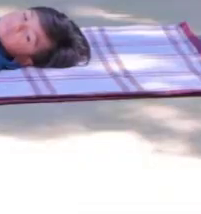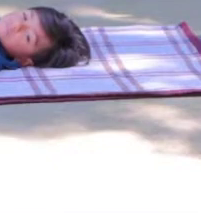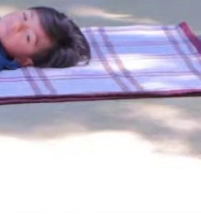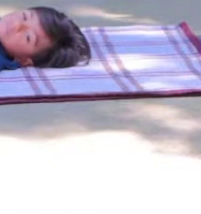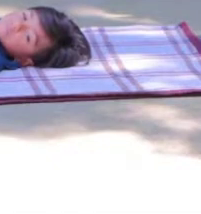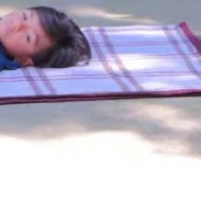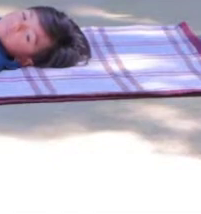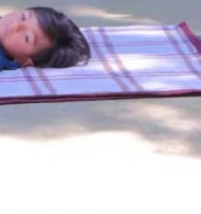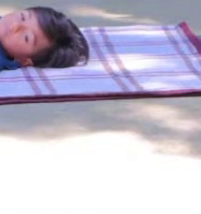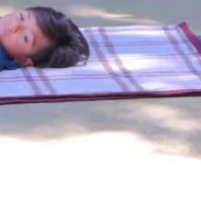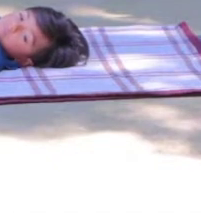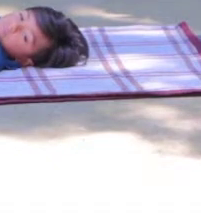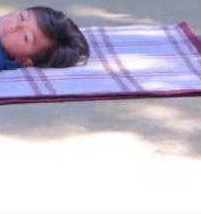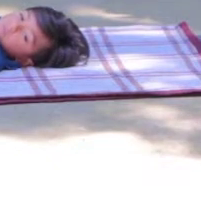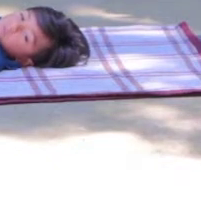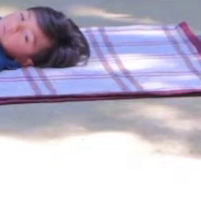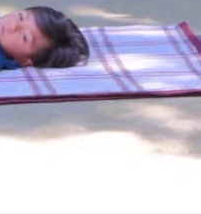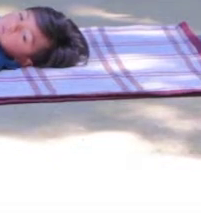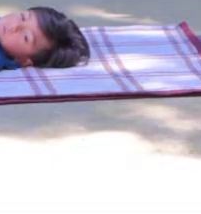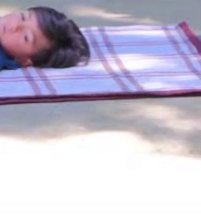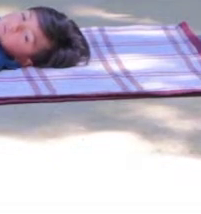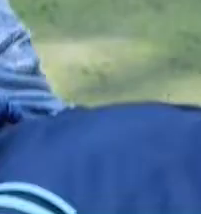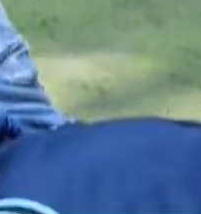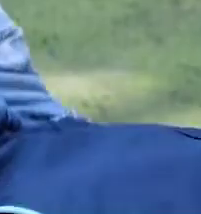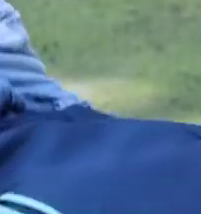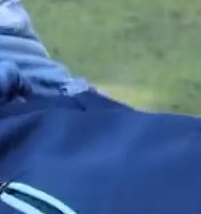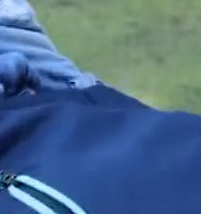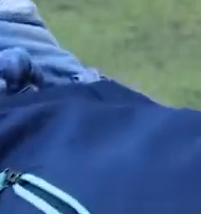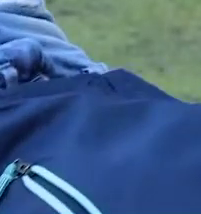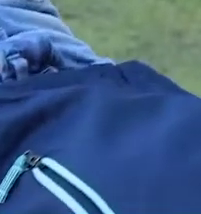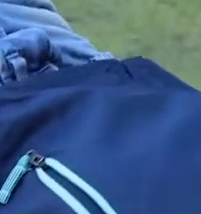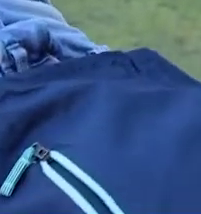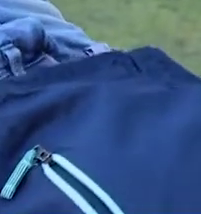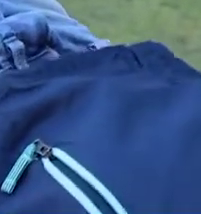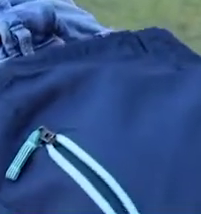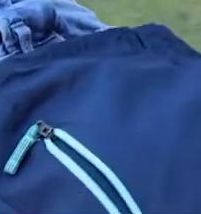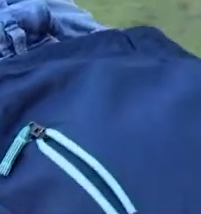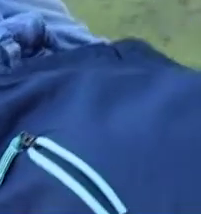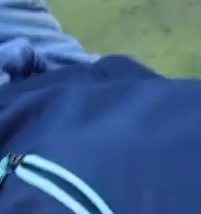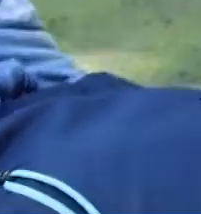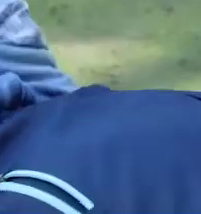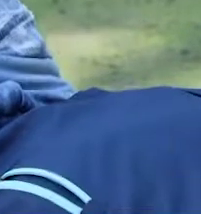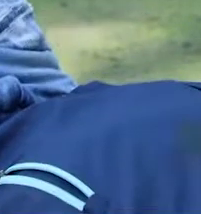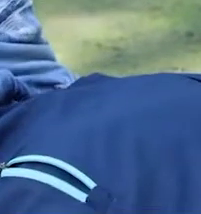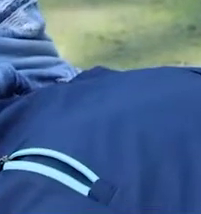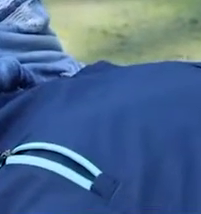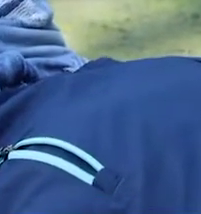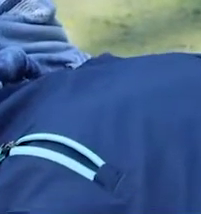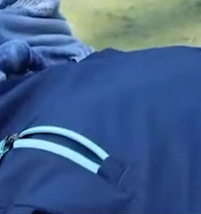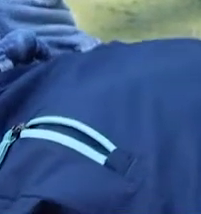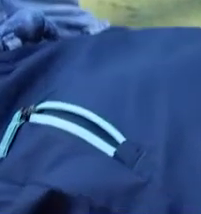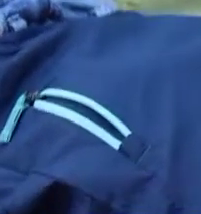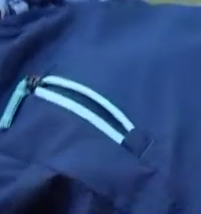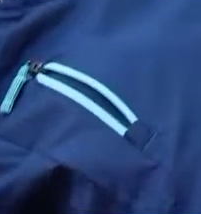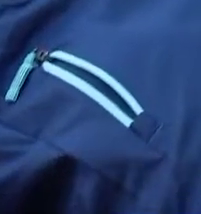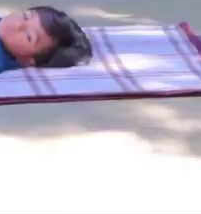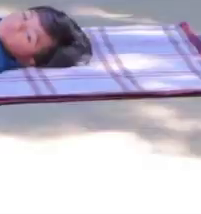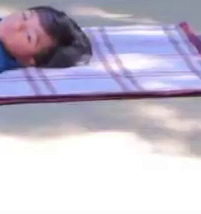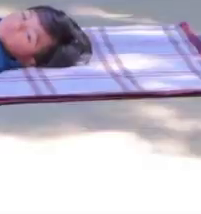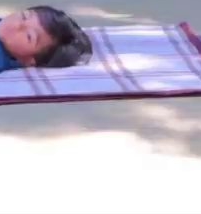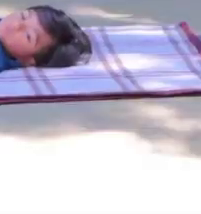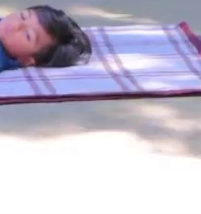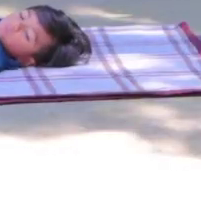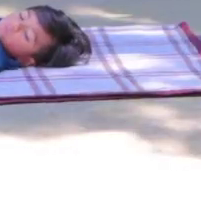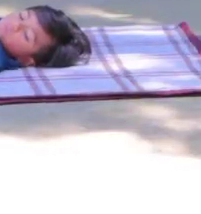Respiramos. Y bajamos. Mantenemos nuestros pies juntos. Elevamos cadera. Una vez más.